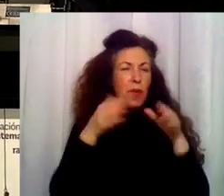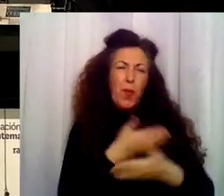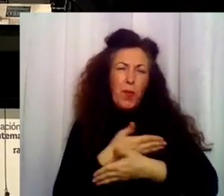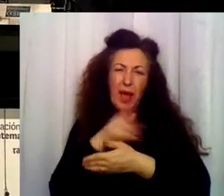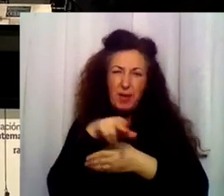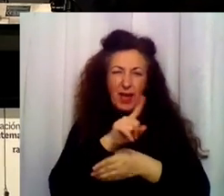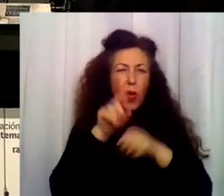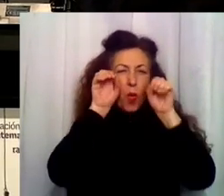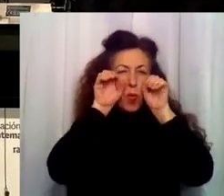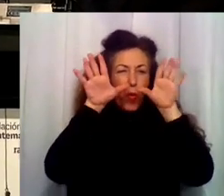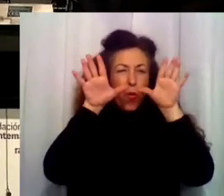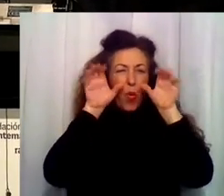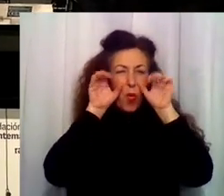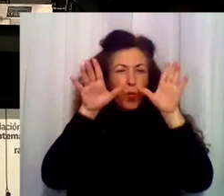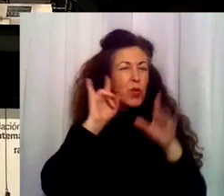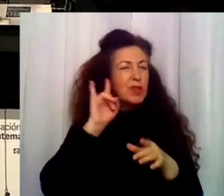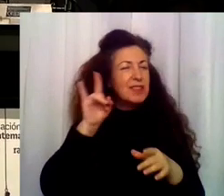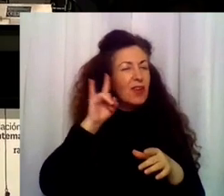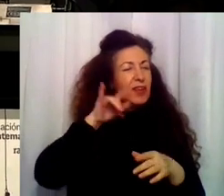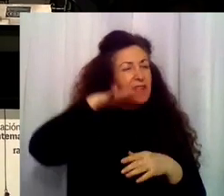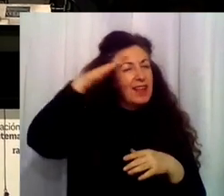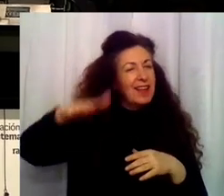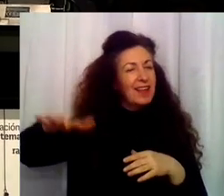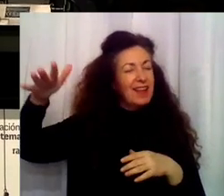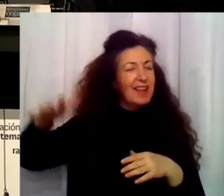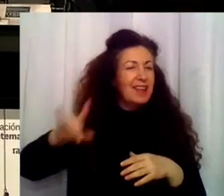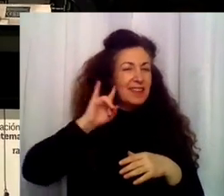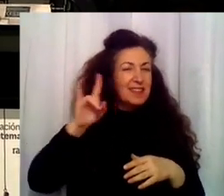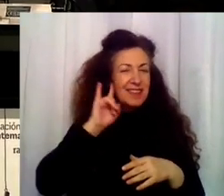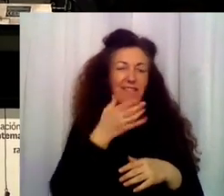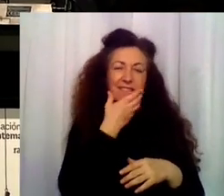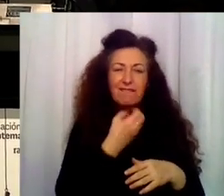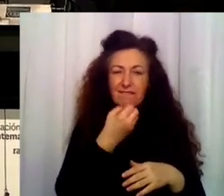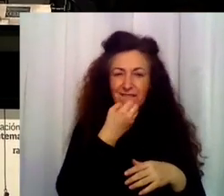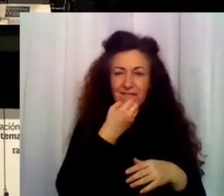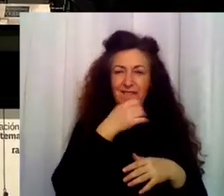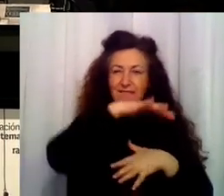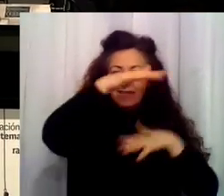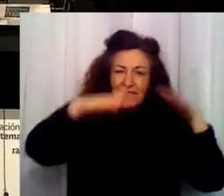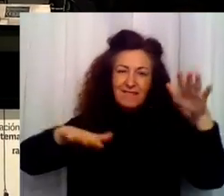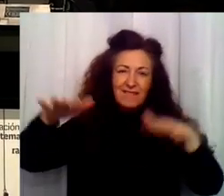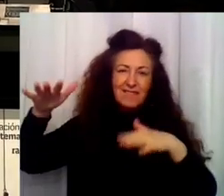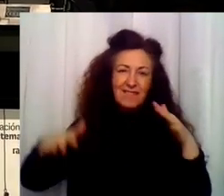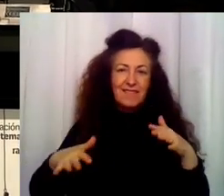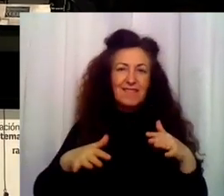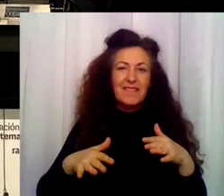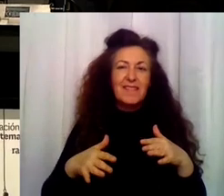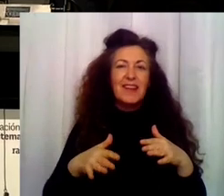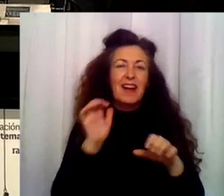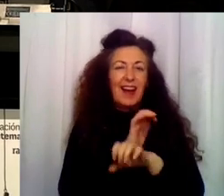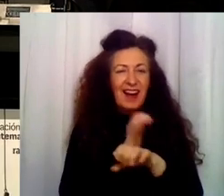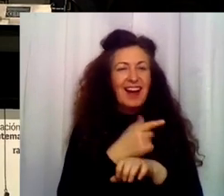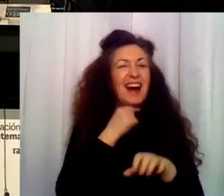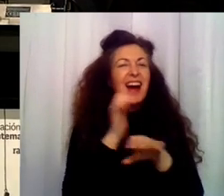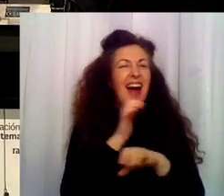Gracias, hermano grillo. Gracias, hermano bú. Una central